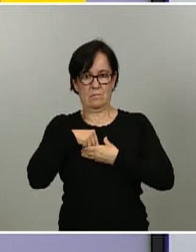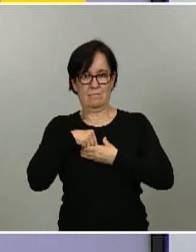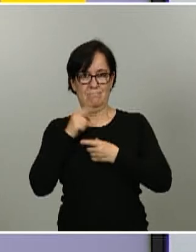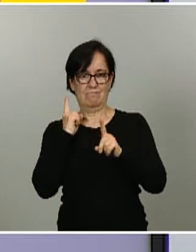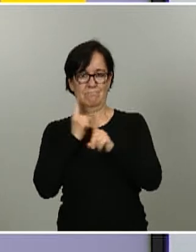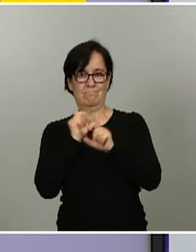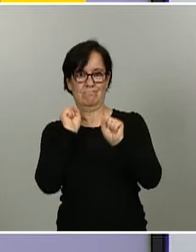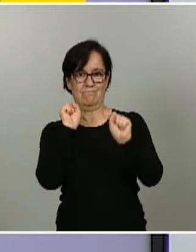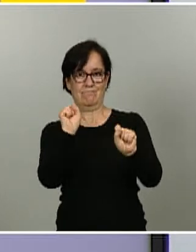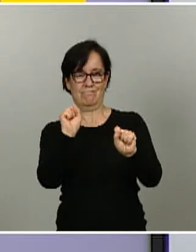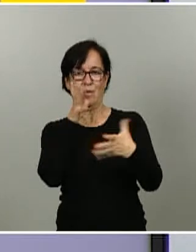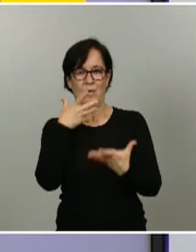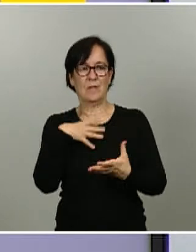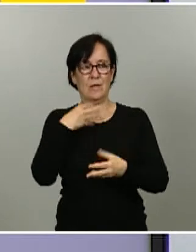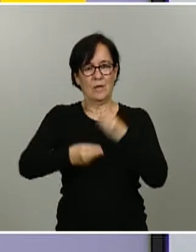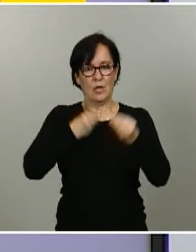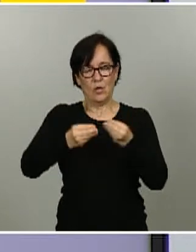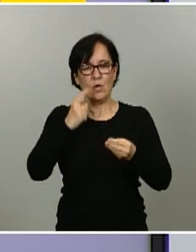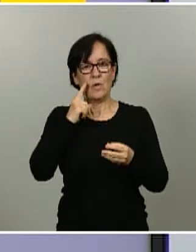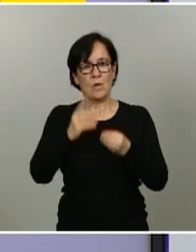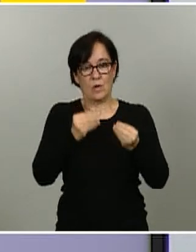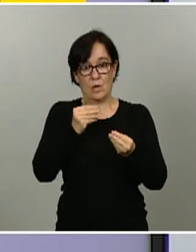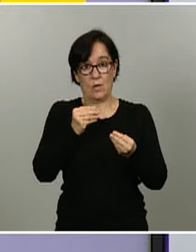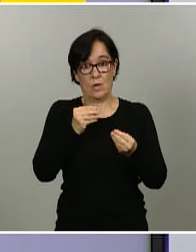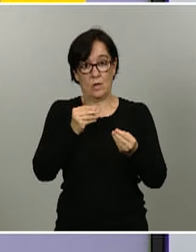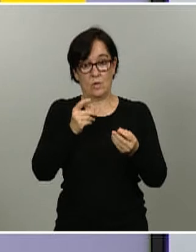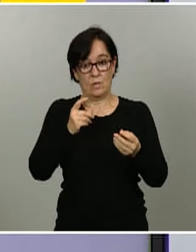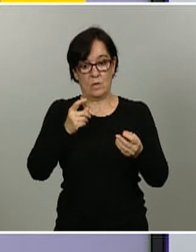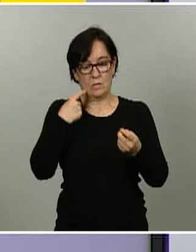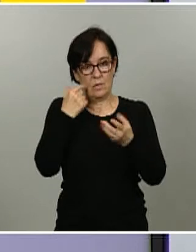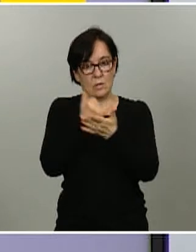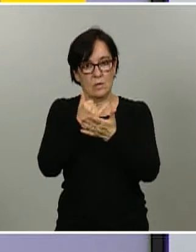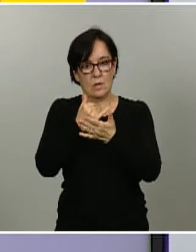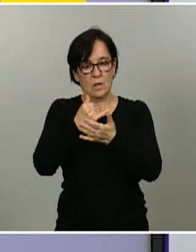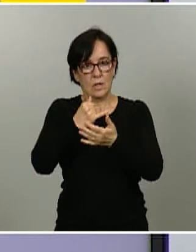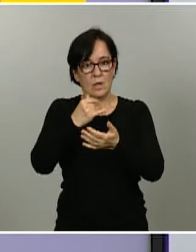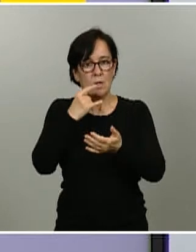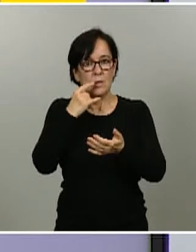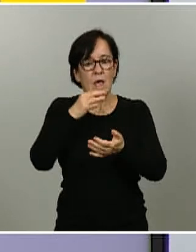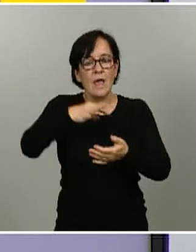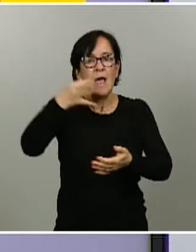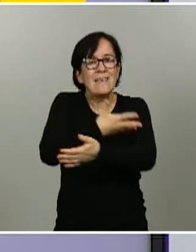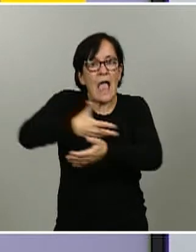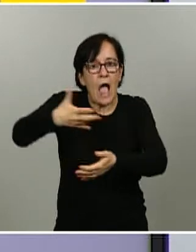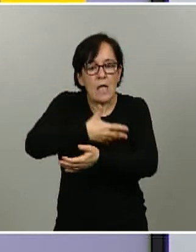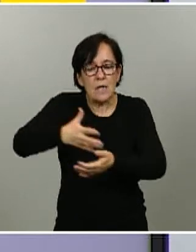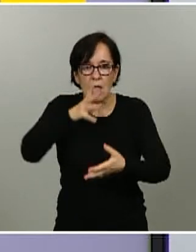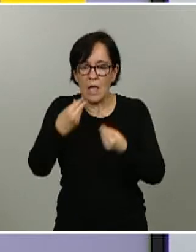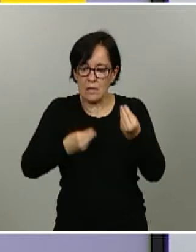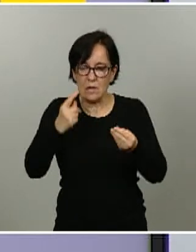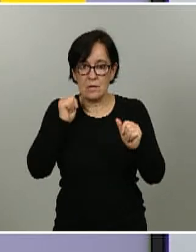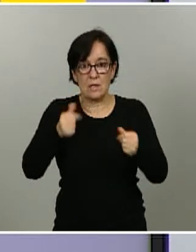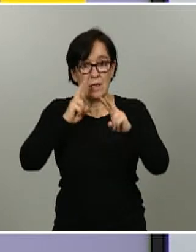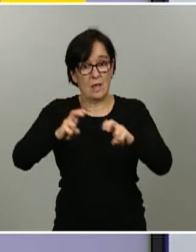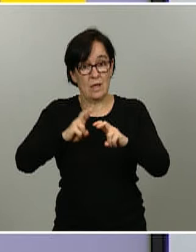y por eso hemos utilizado o estamos obteniendo muestras de sangre para ahora mismo vamos a poner en marcha el análisis en el